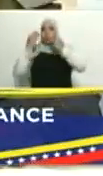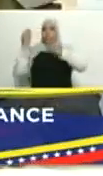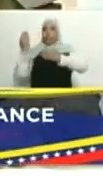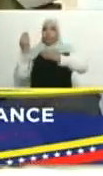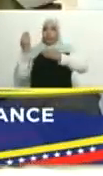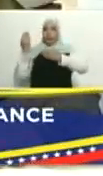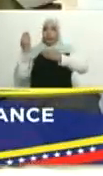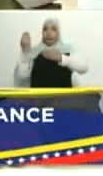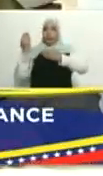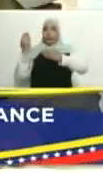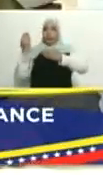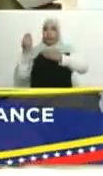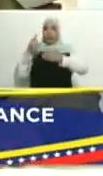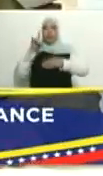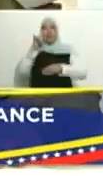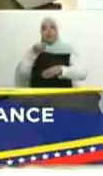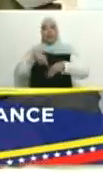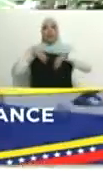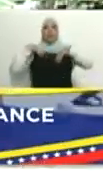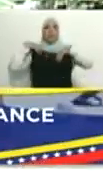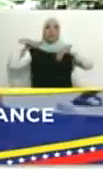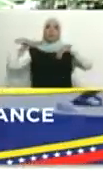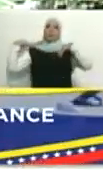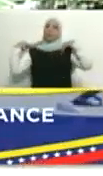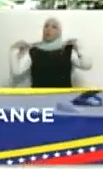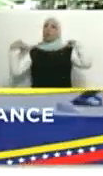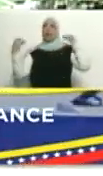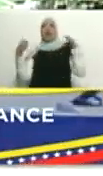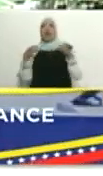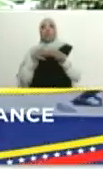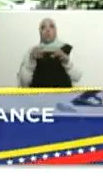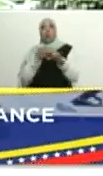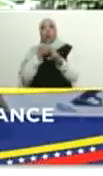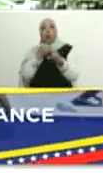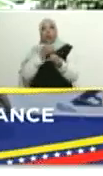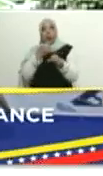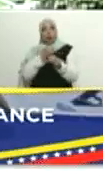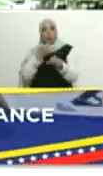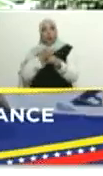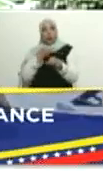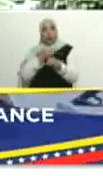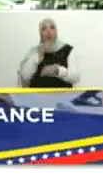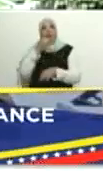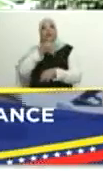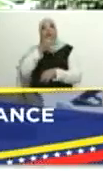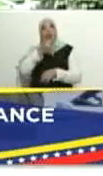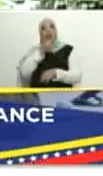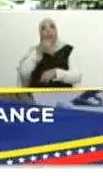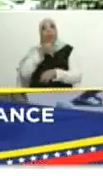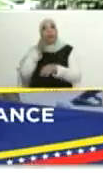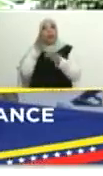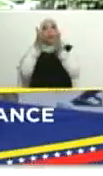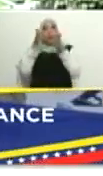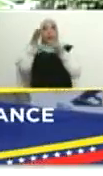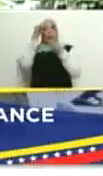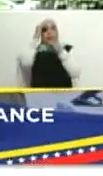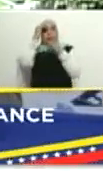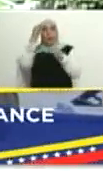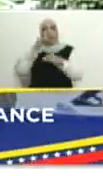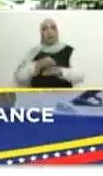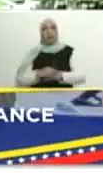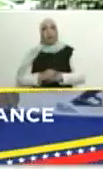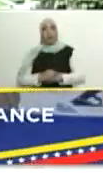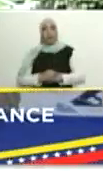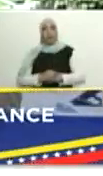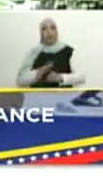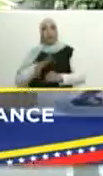miliciano, lealtellería, el equipo de trabajo, siempre activado, siempre al frente, junto